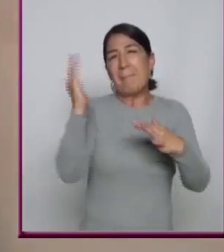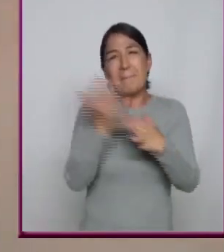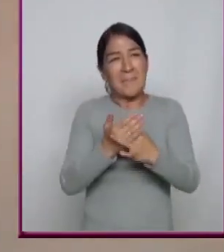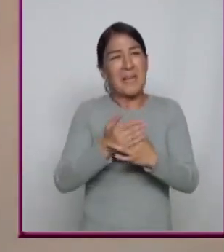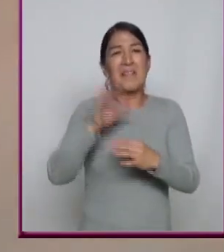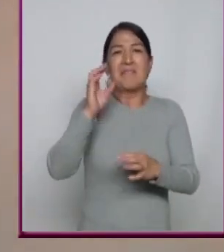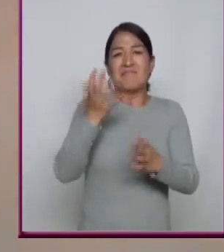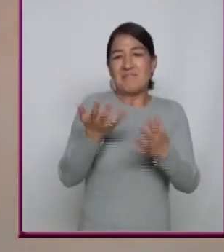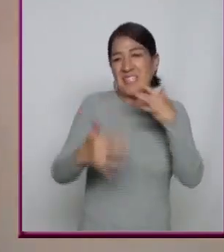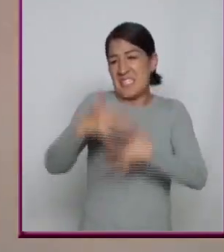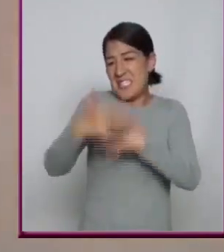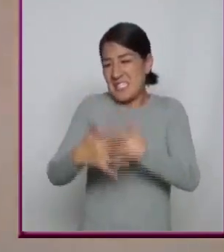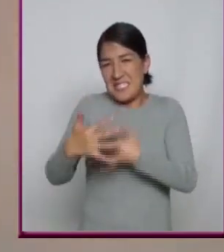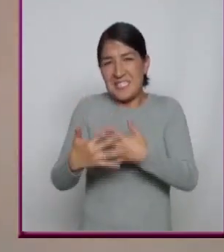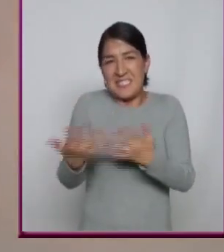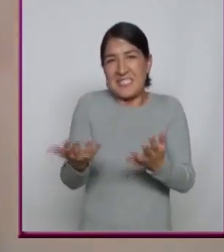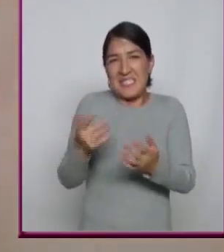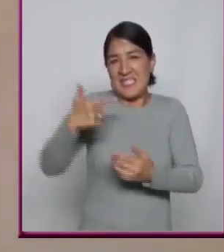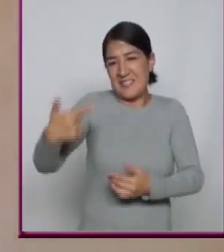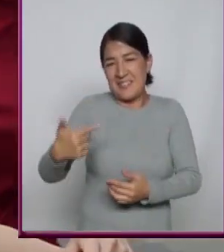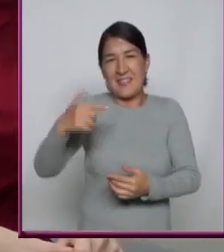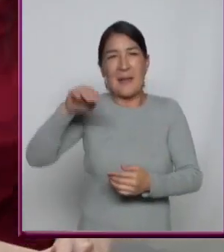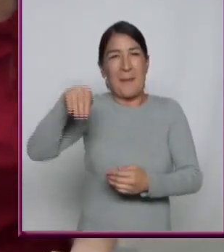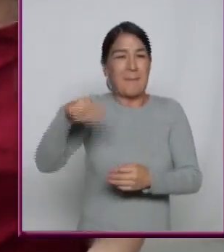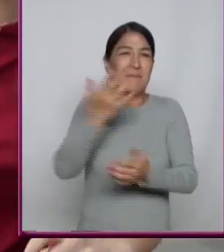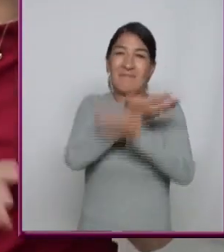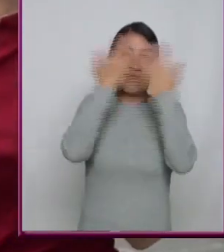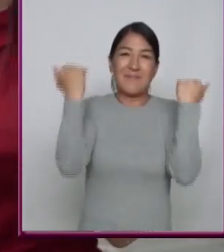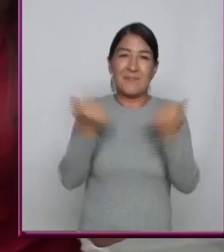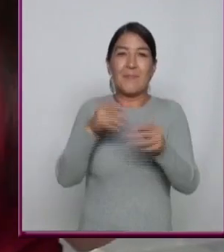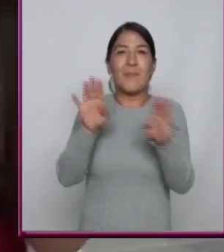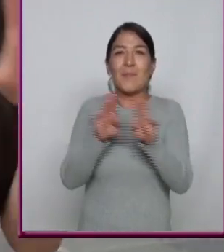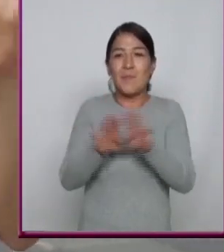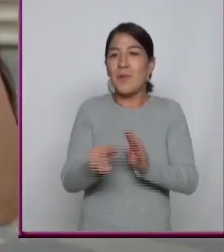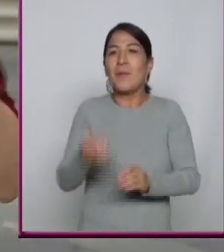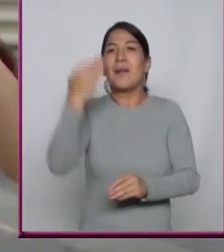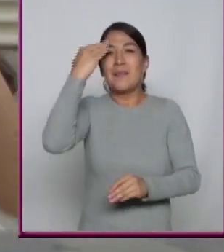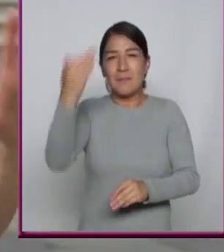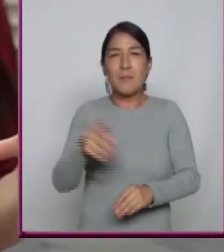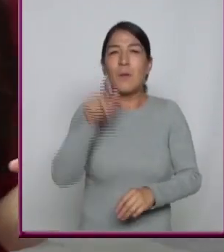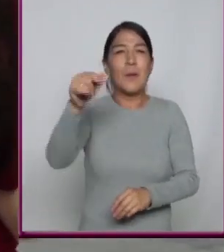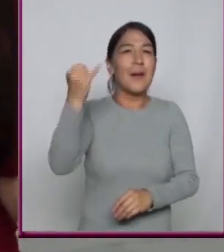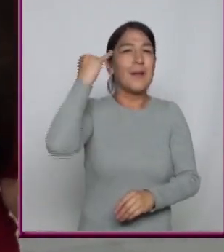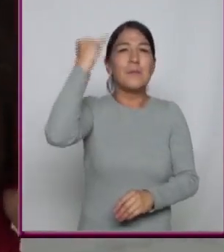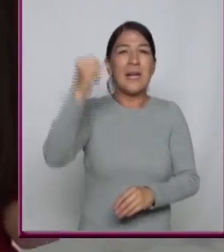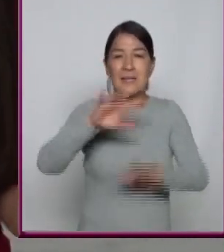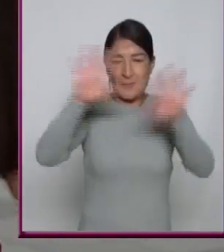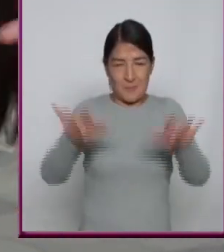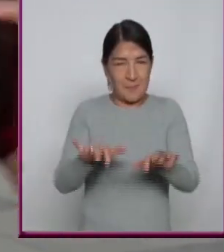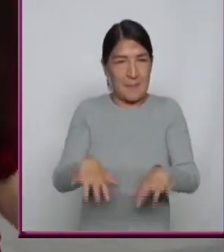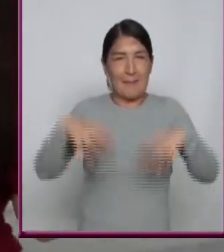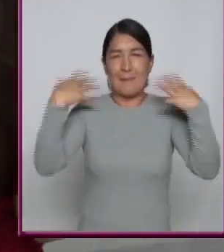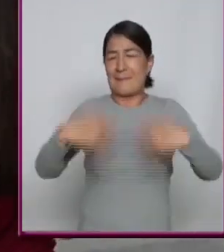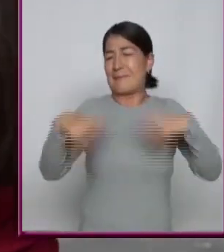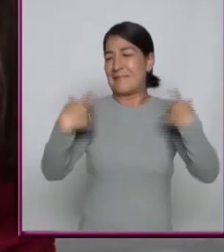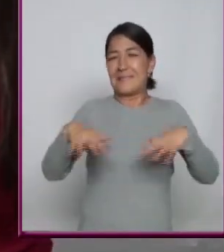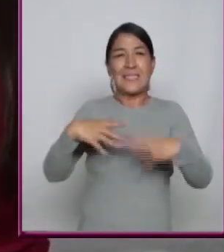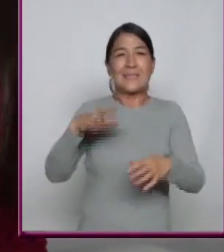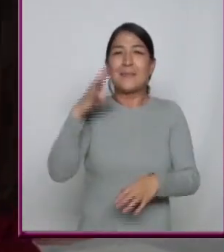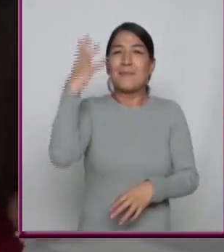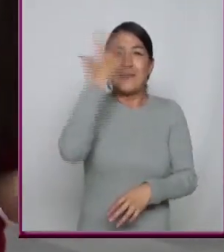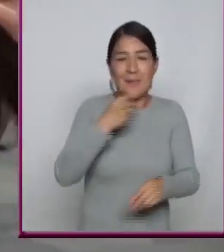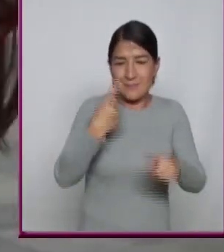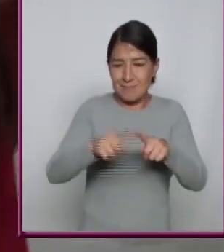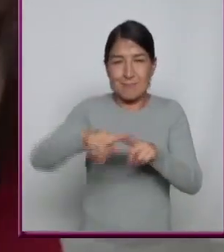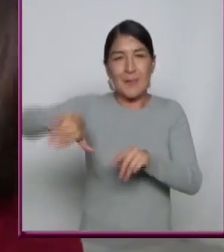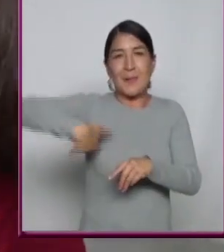15 gigas Más o menos Como 4 días De pura música Imagínate Que hubiera Una supercomputadora Que tuviera Toda la música Del